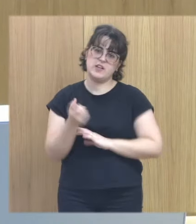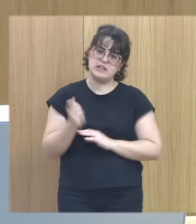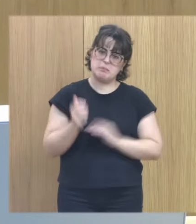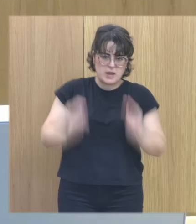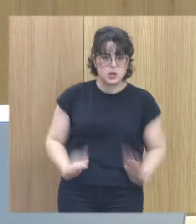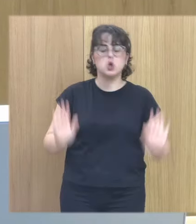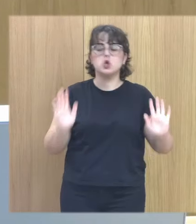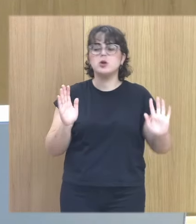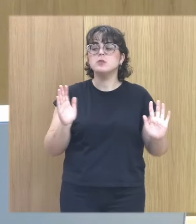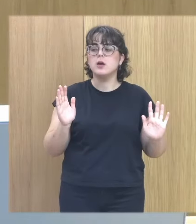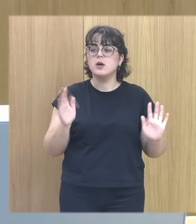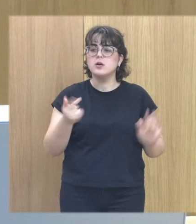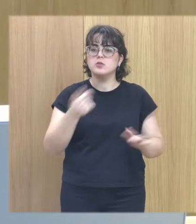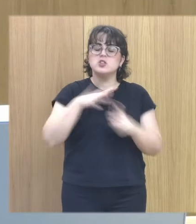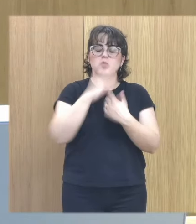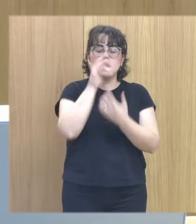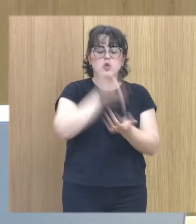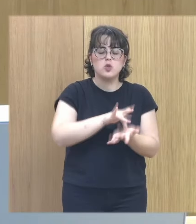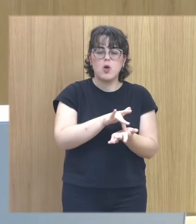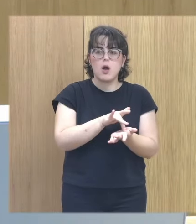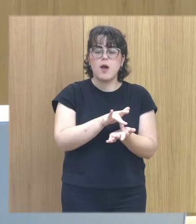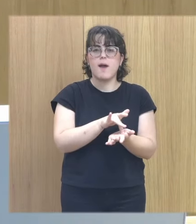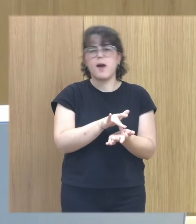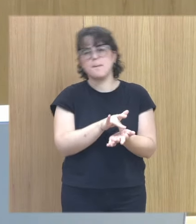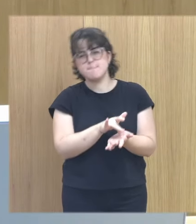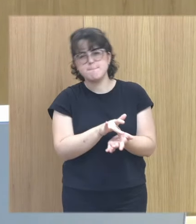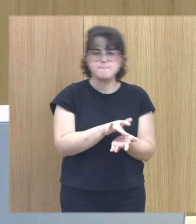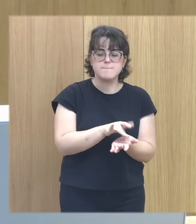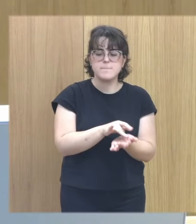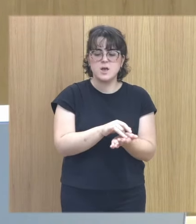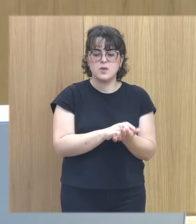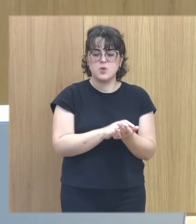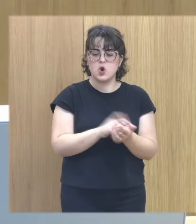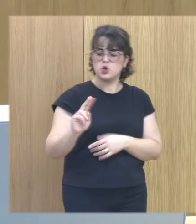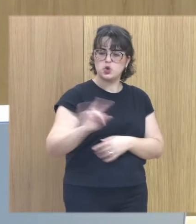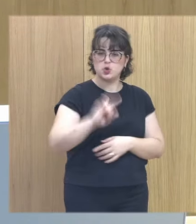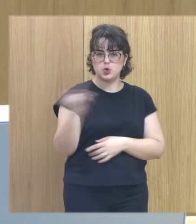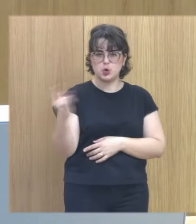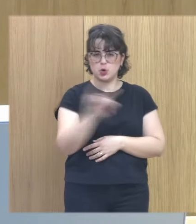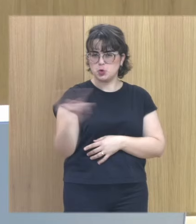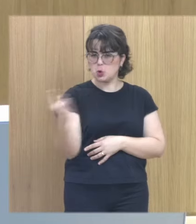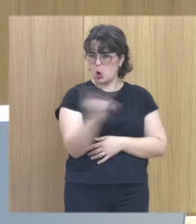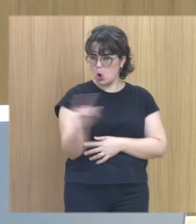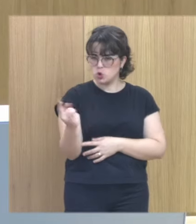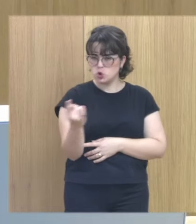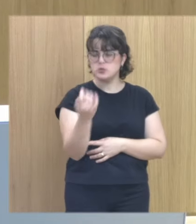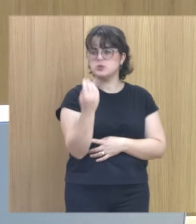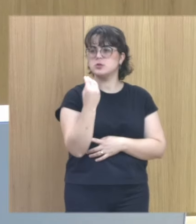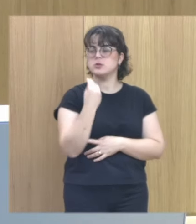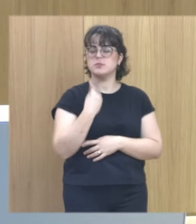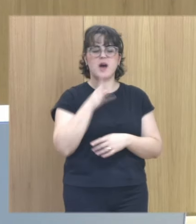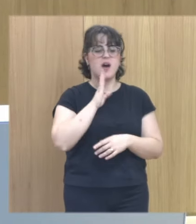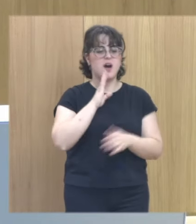yo todos los casos que he tenido sí que es esa ambivalencia de la que hablaba y de la que describía cuando hablaba